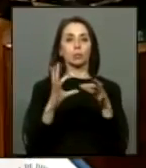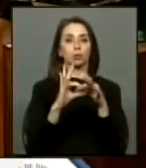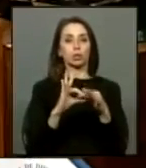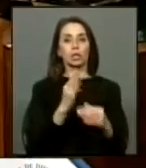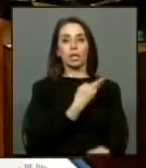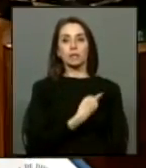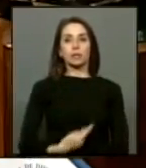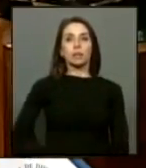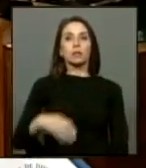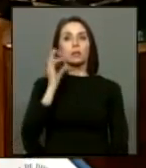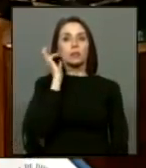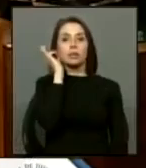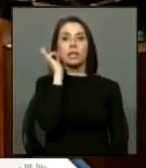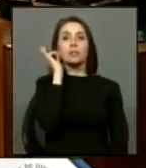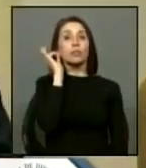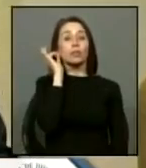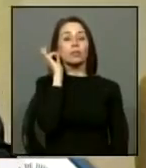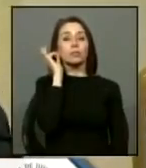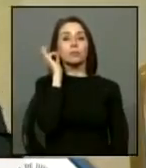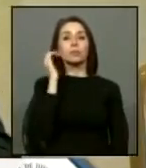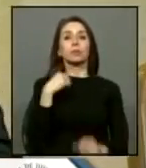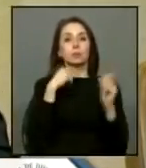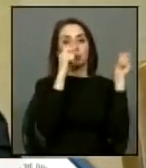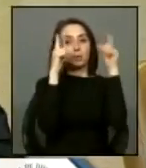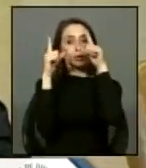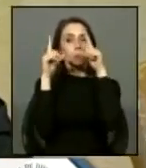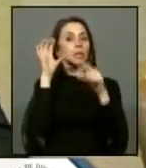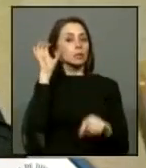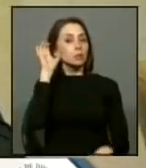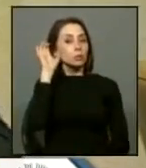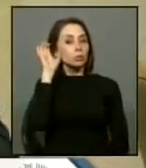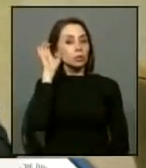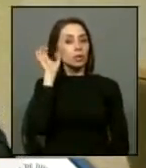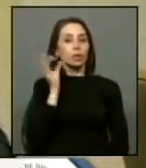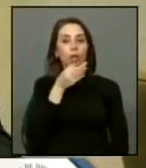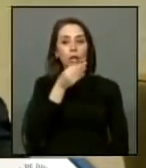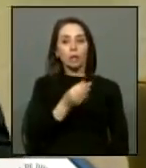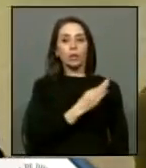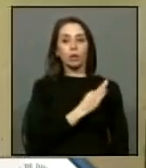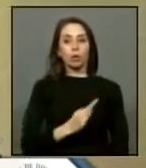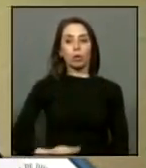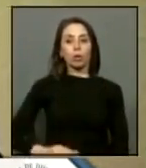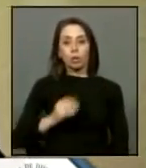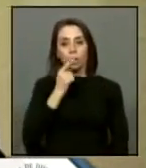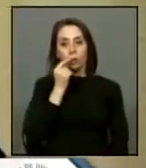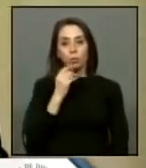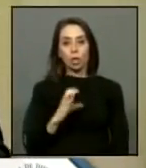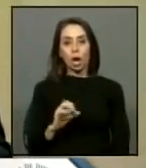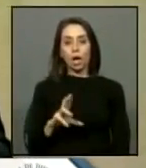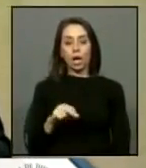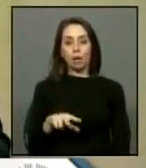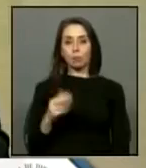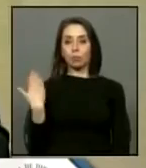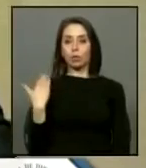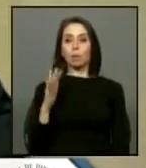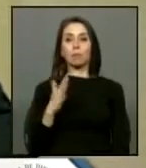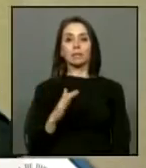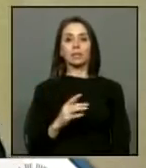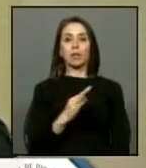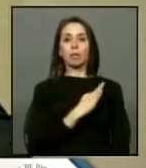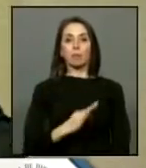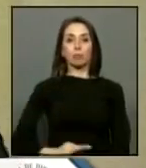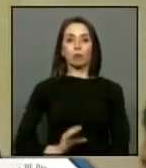Presidenta. La verdad es que me sorprende escuchar las palabras del diputado Carmona que acaba de denominar. Parece que el diputado